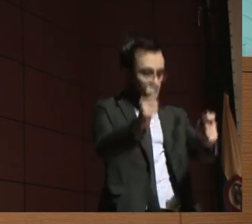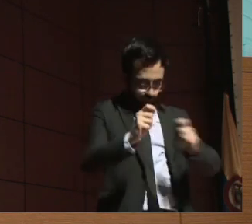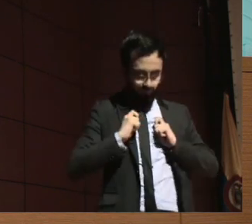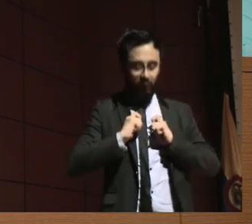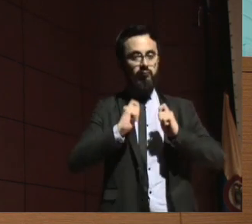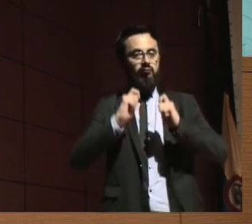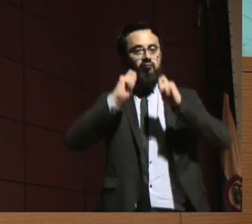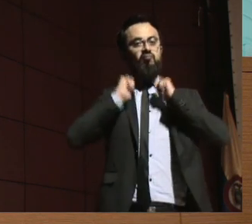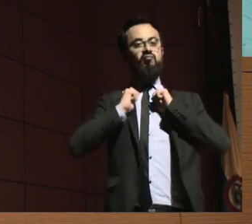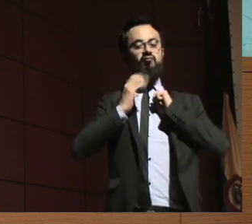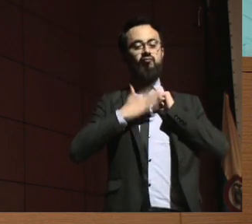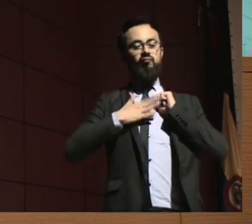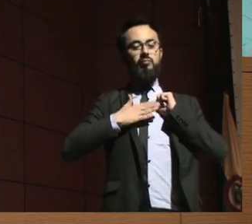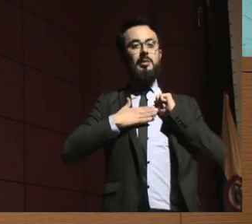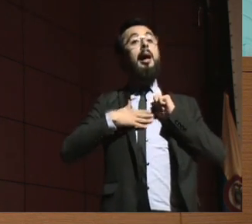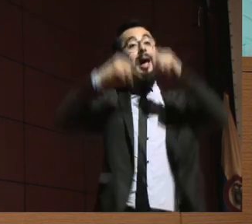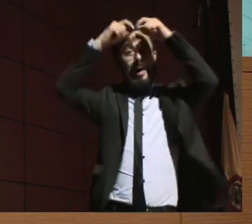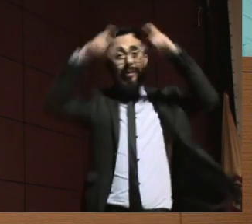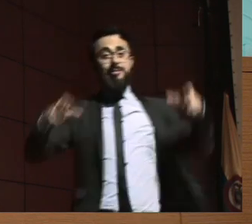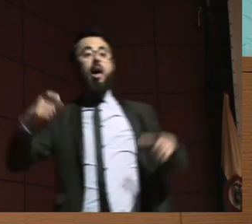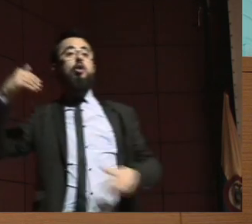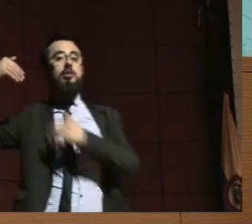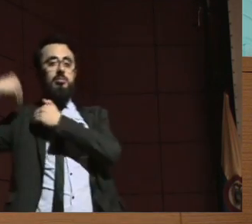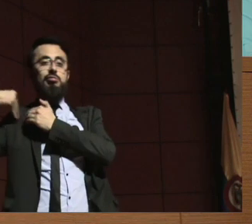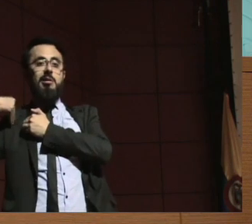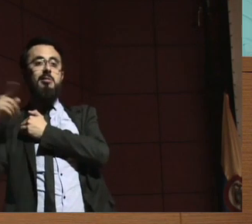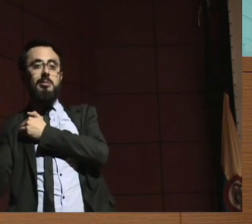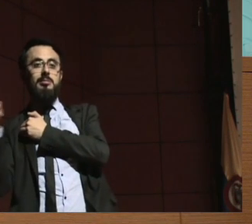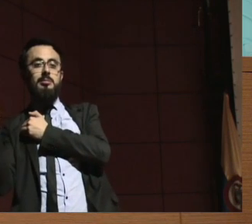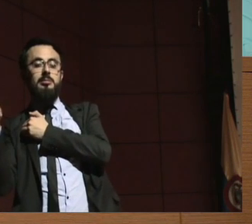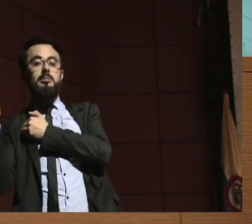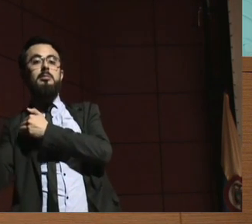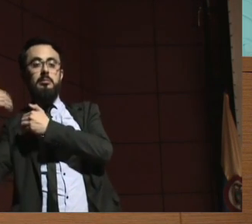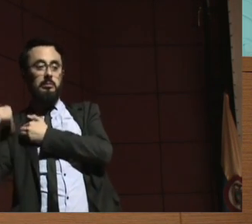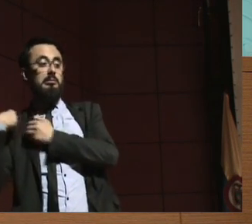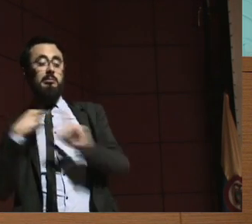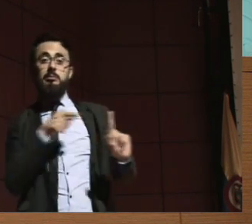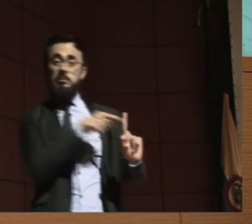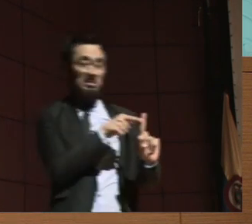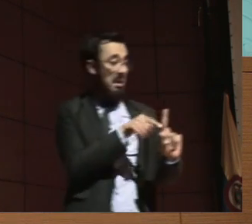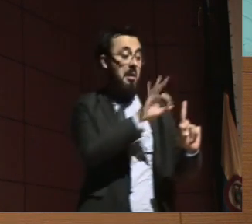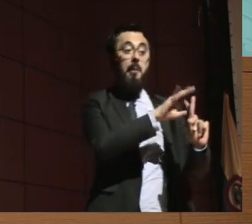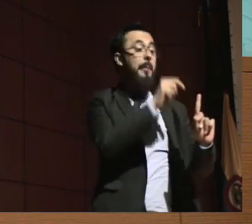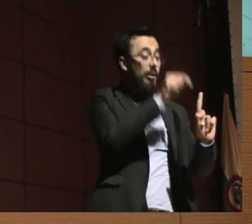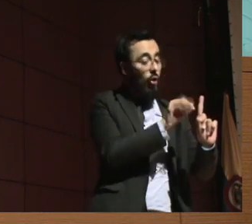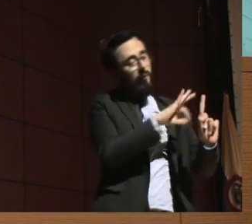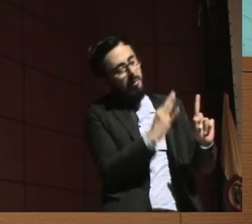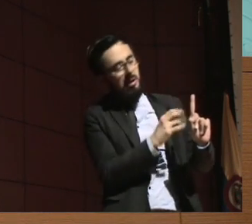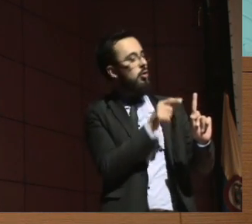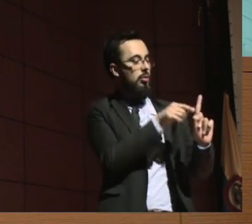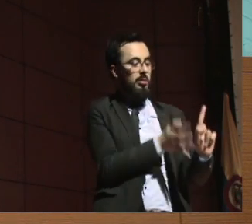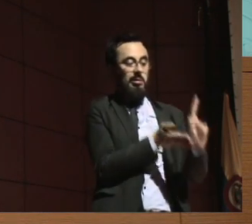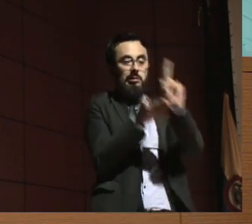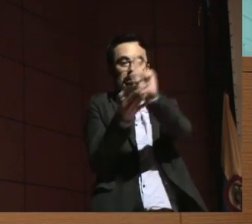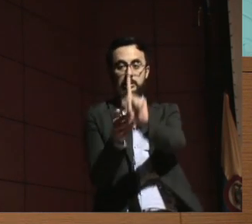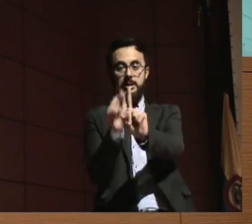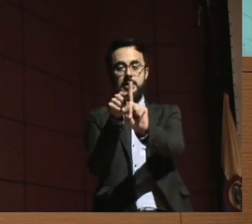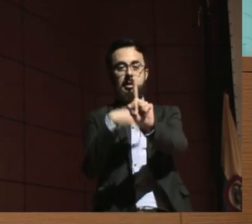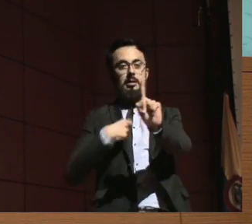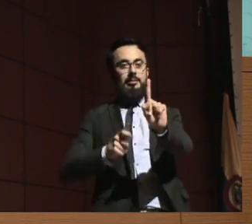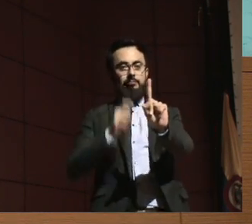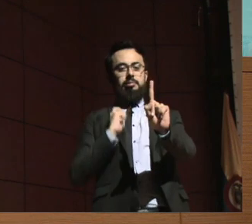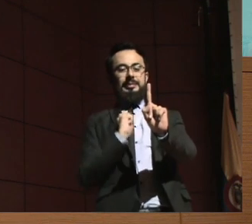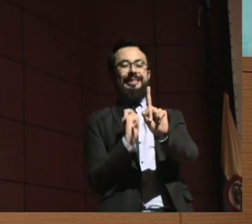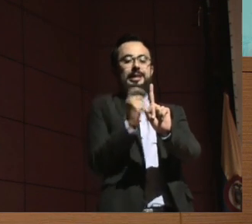estuviéramos hablando de qué grado de participación debe tener ni la persona ni la familia. Pensado desde la convención,